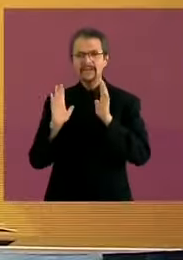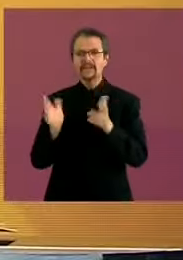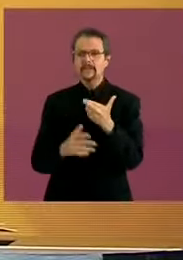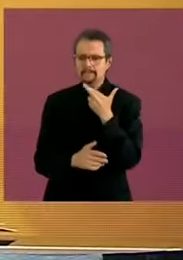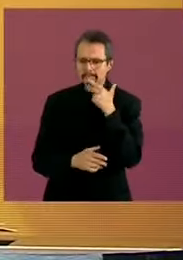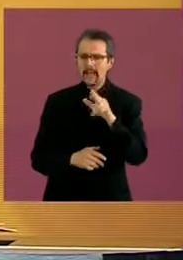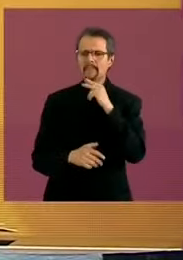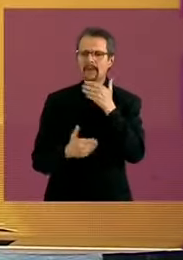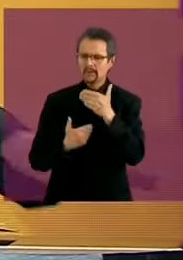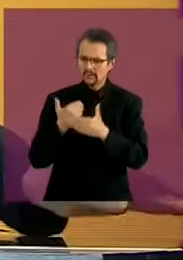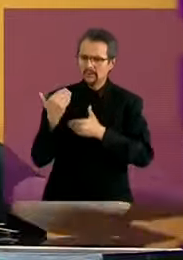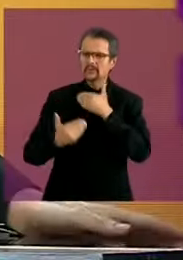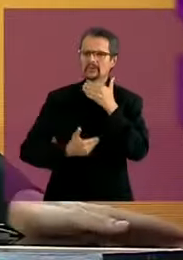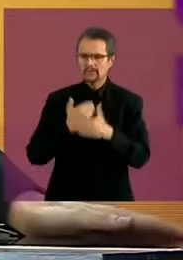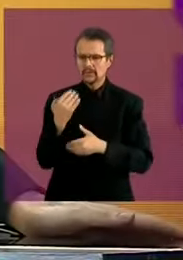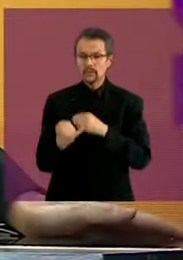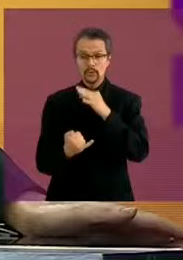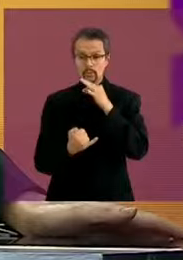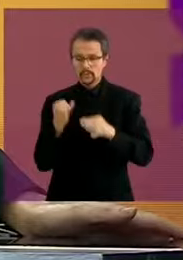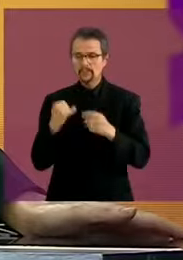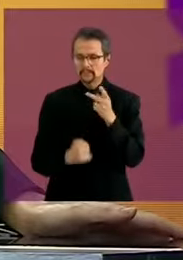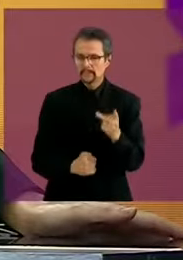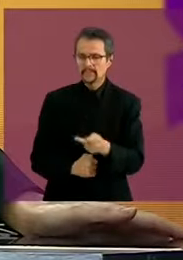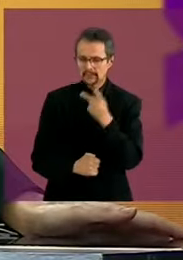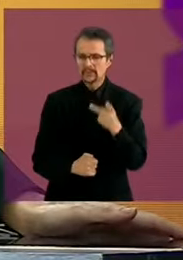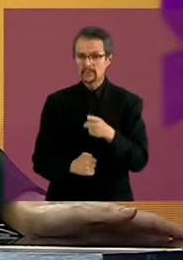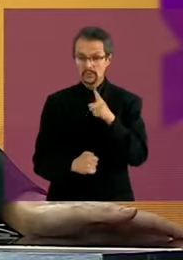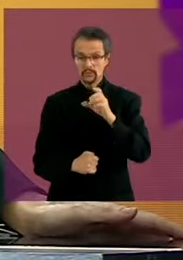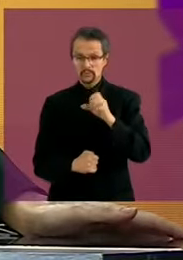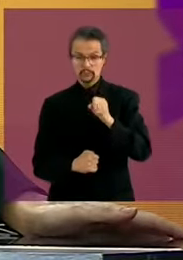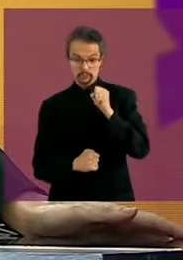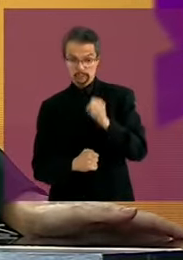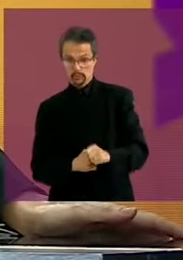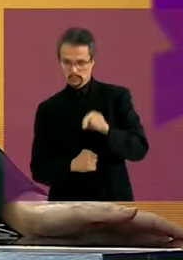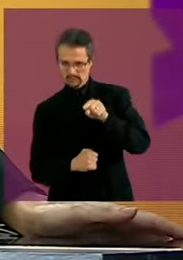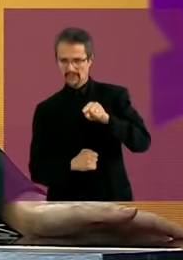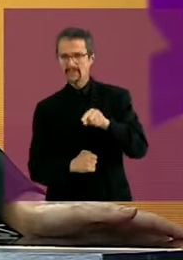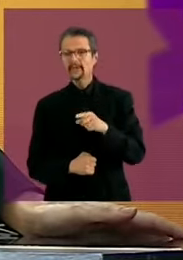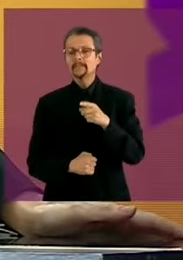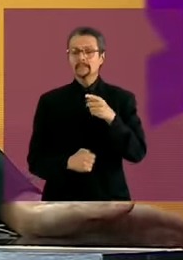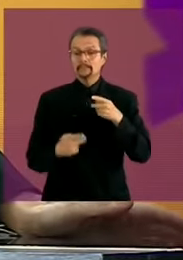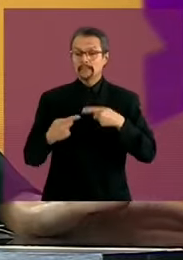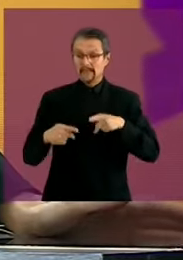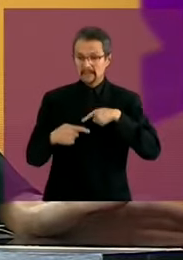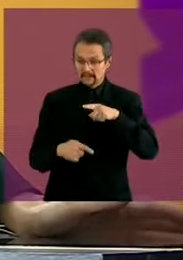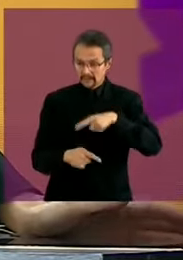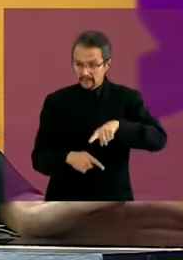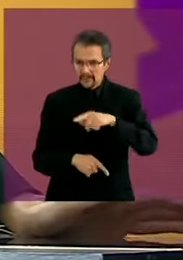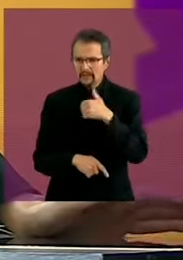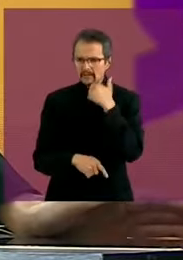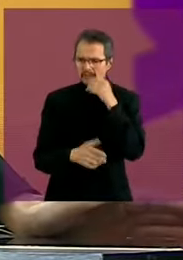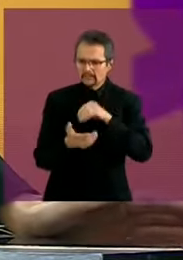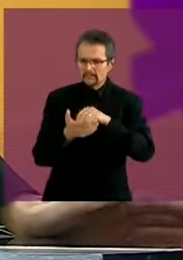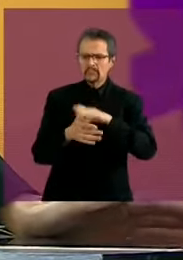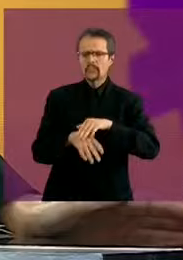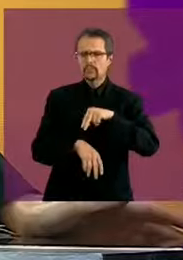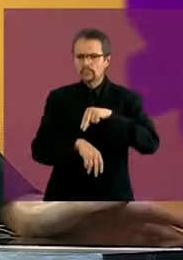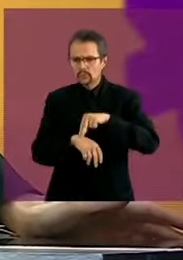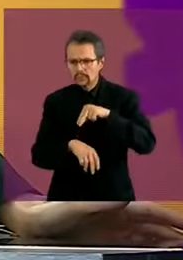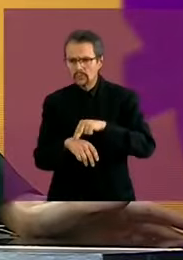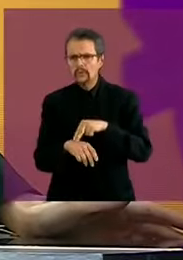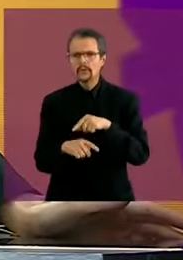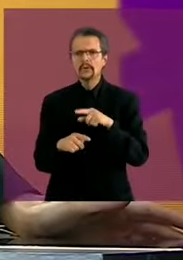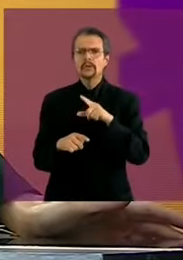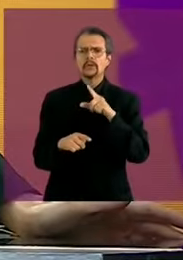último, la pregunta de la zona sur, para recibir una cita médica. Dice, te la dan para ocho o hasta quince días.